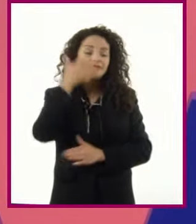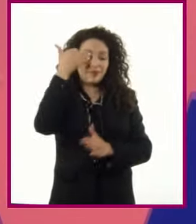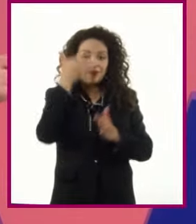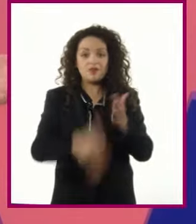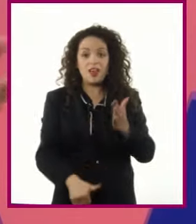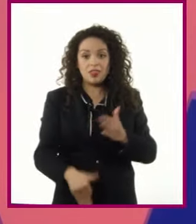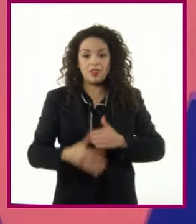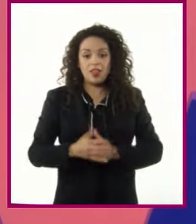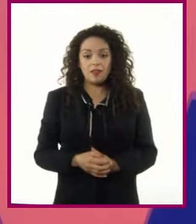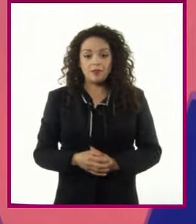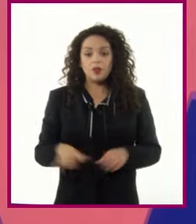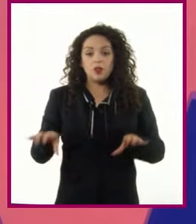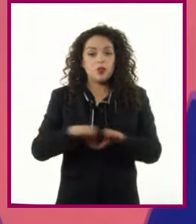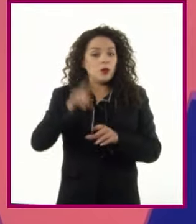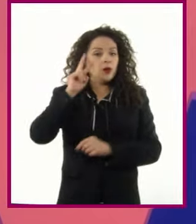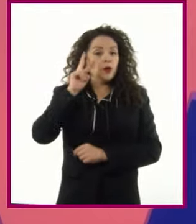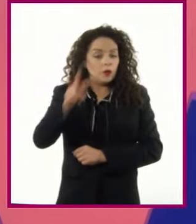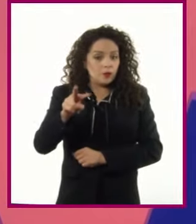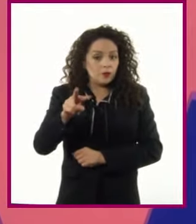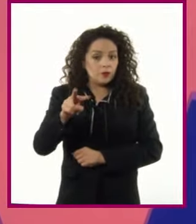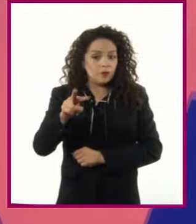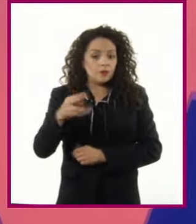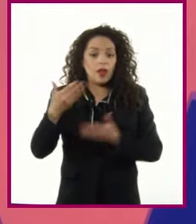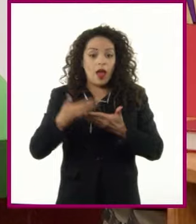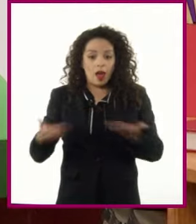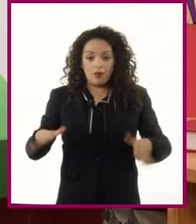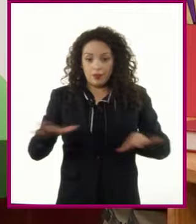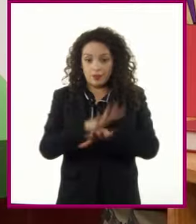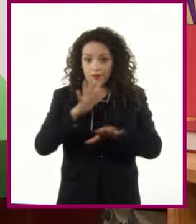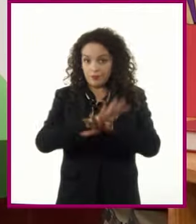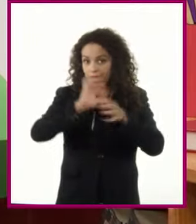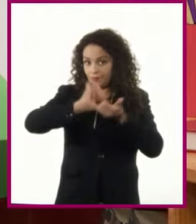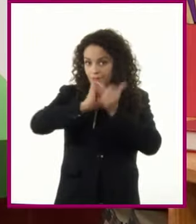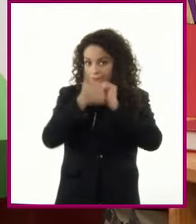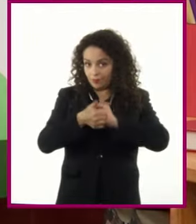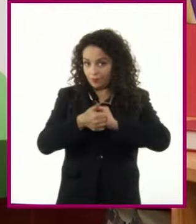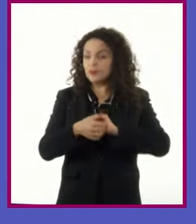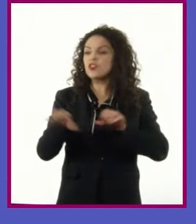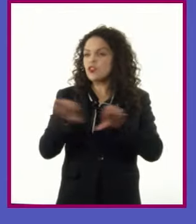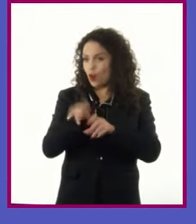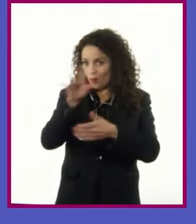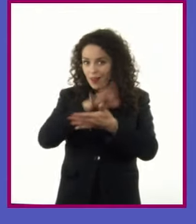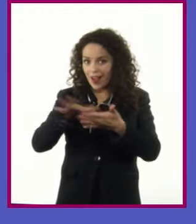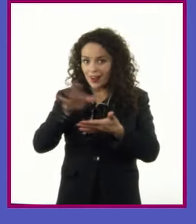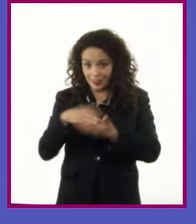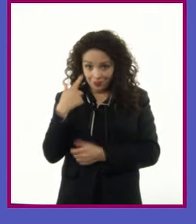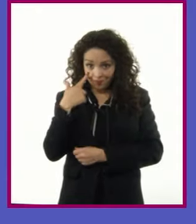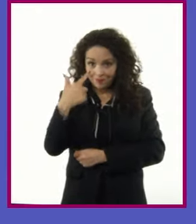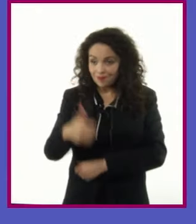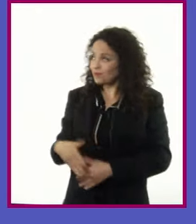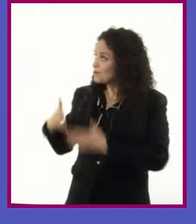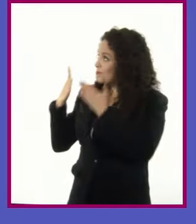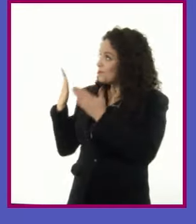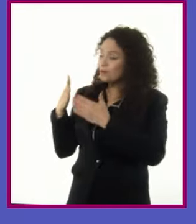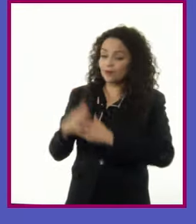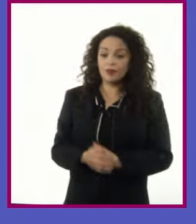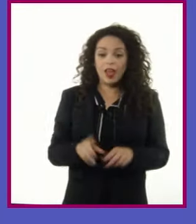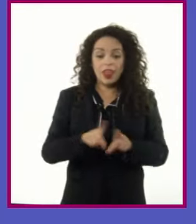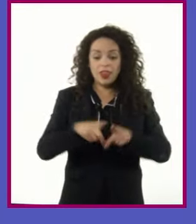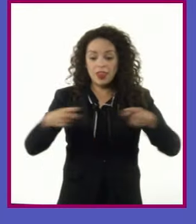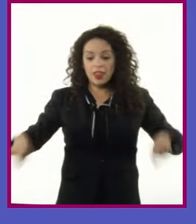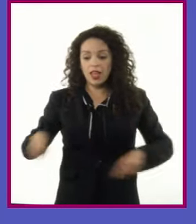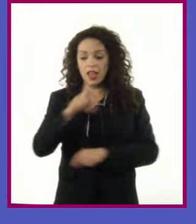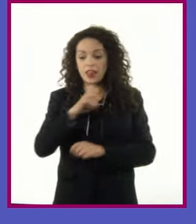esta parte ¿Qué te parece si vemos cómo quedaría con algunas correcciones? sí Desarrollo del resumen